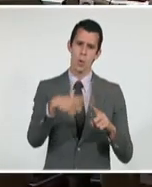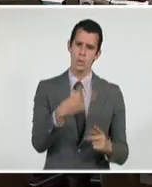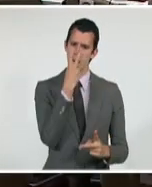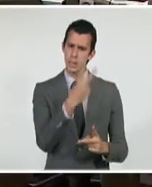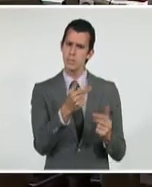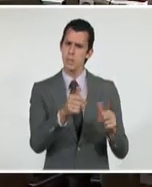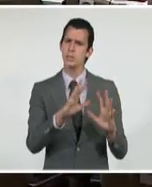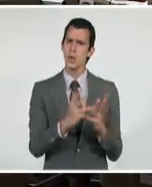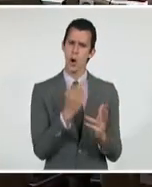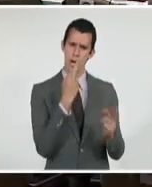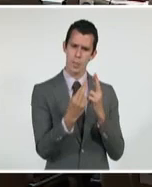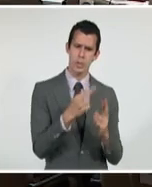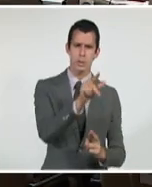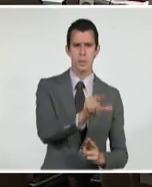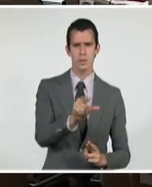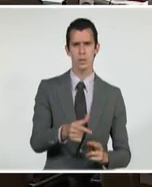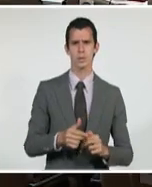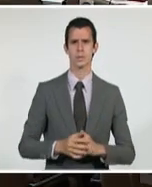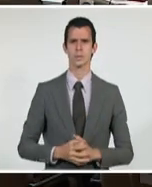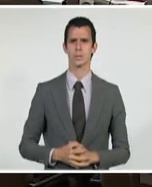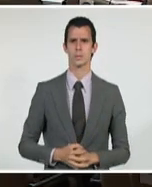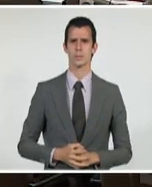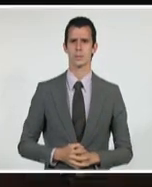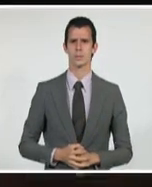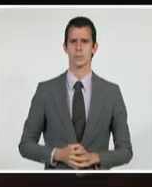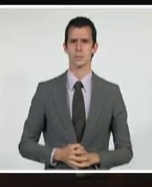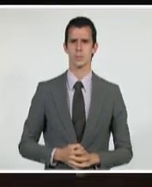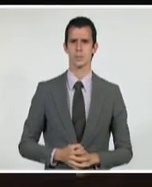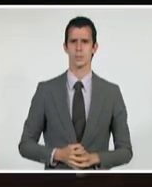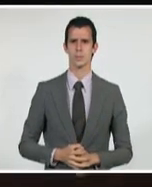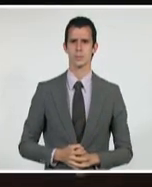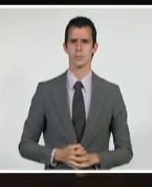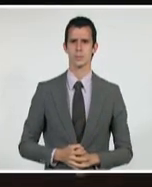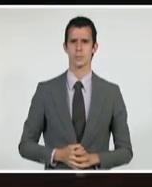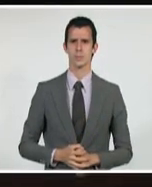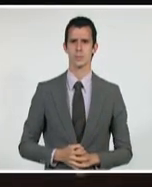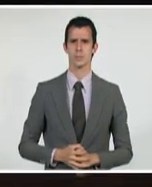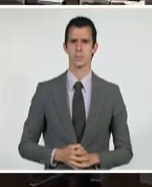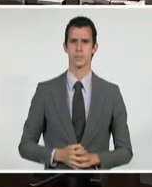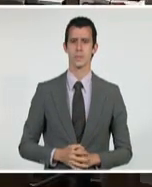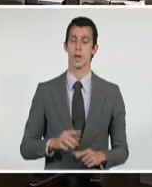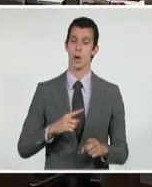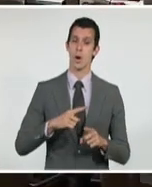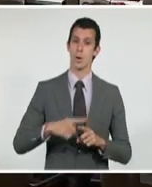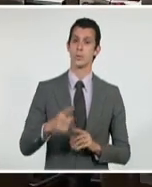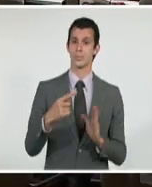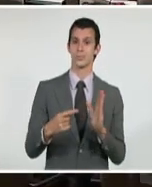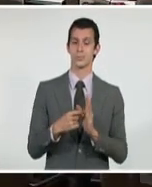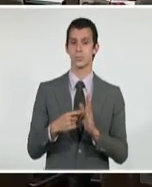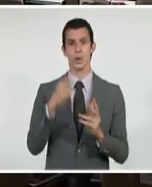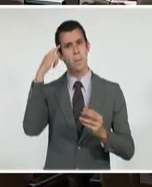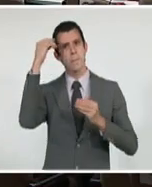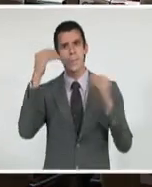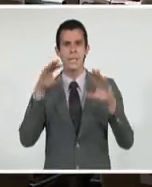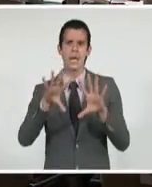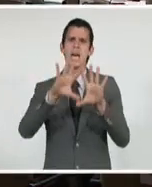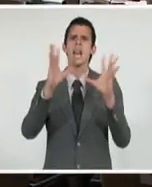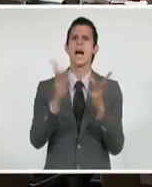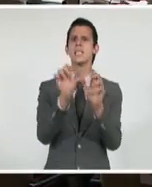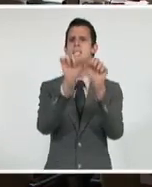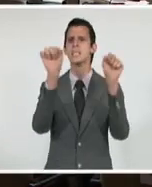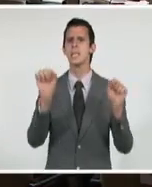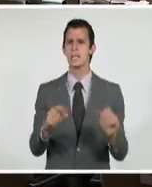de Temas Económicos y Sociales del VIII Congreso del Partido prevé el análisis de la conceptualización del modelo económico y de los